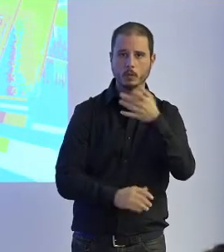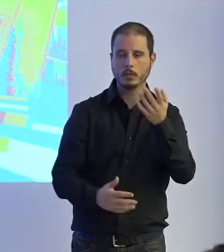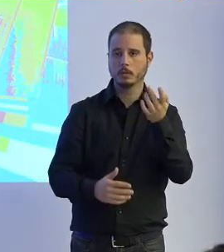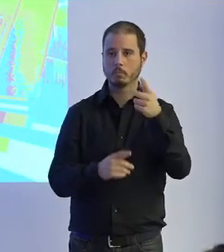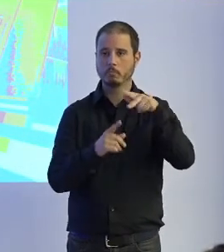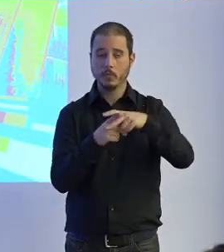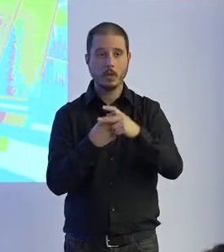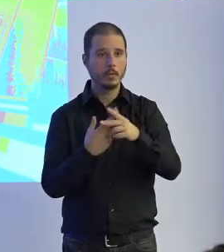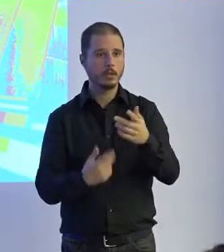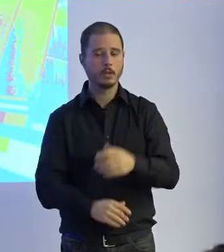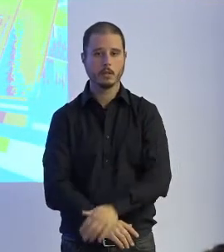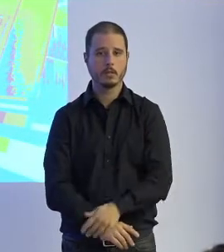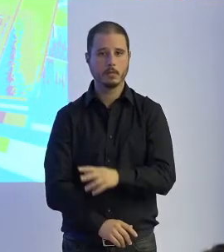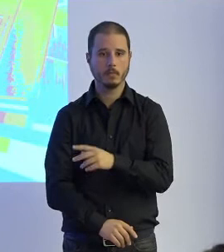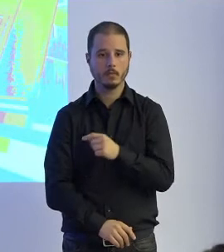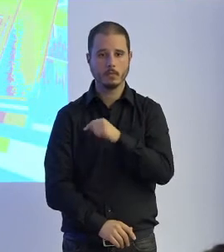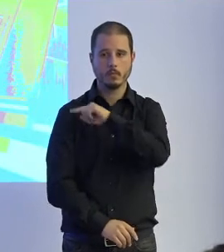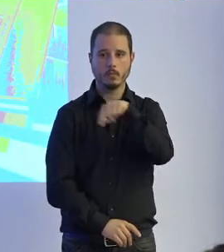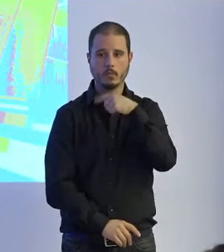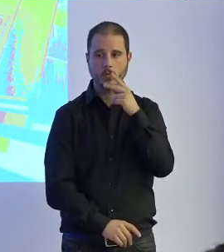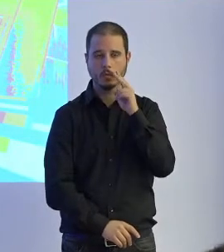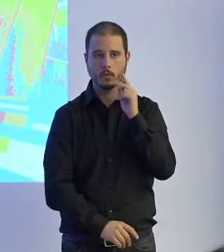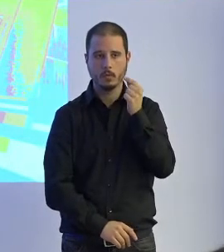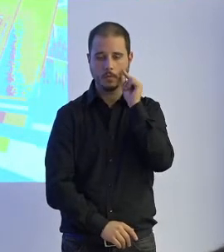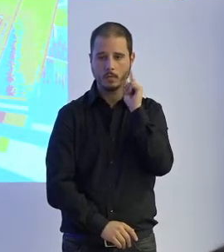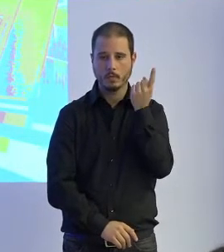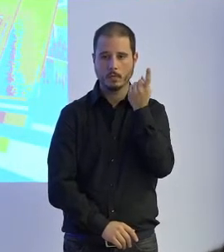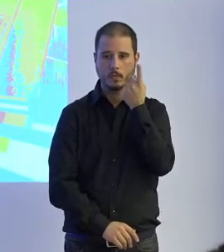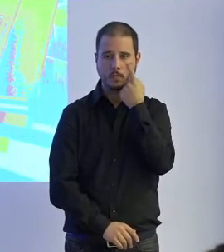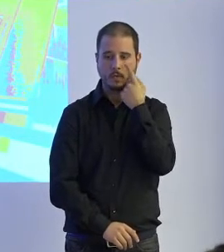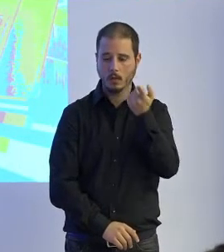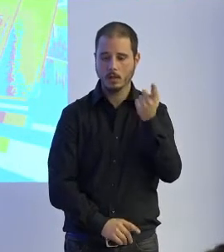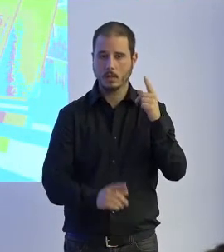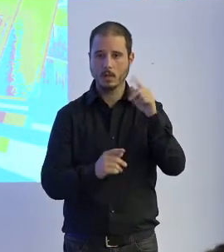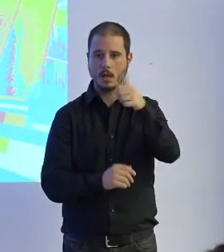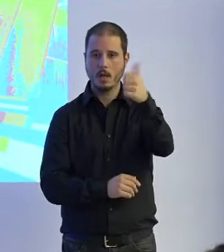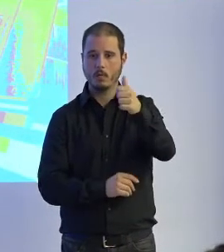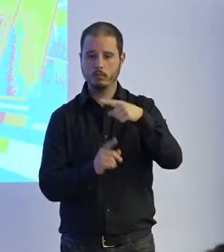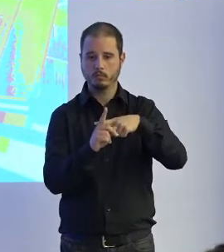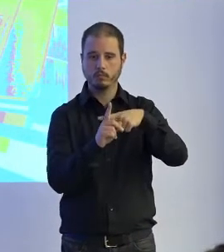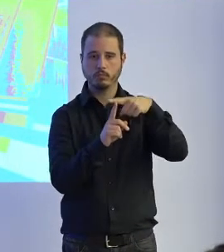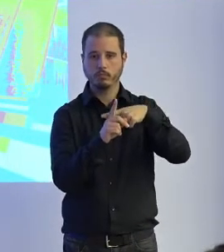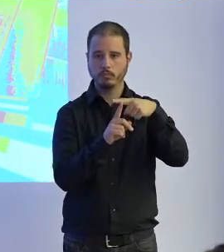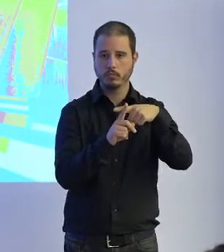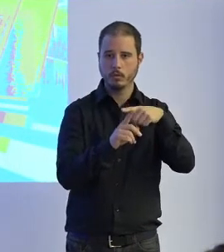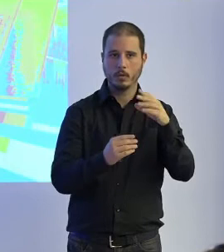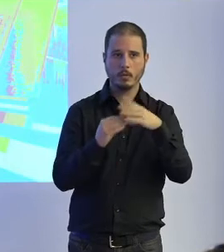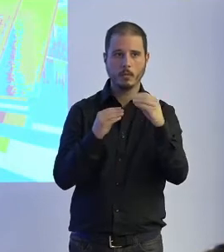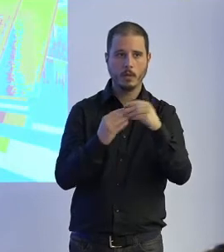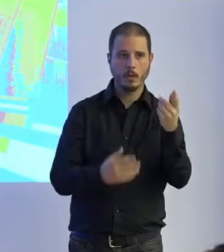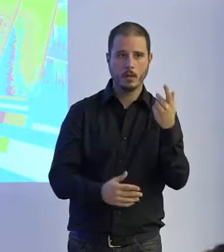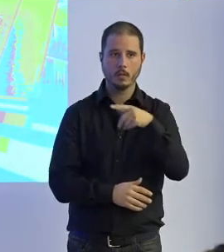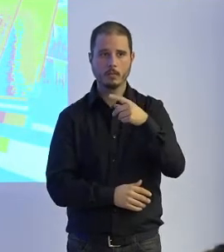herramienta nosotros veíamos que la forma de poder medir la evolución de un paciente es bastante complejo y caro del punto de vista